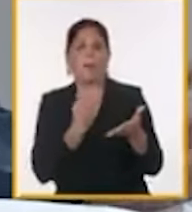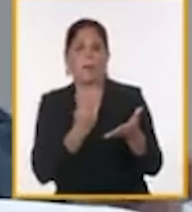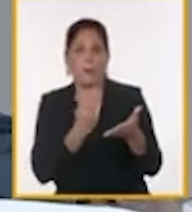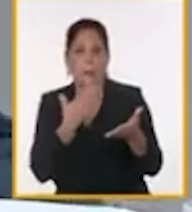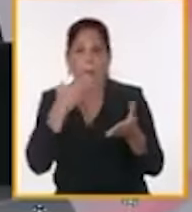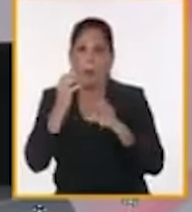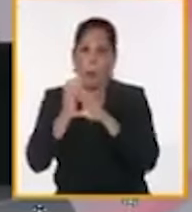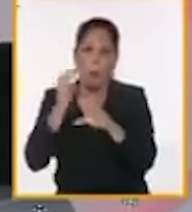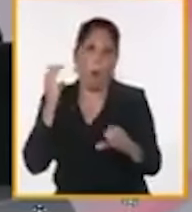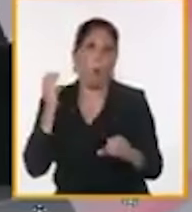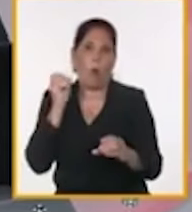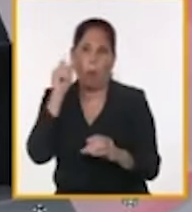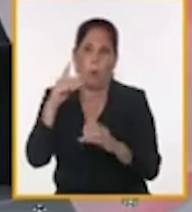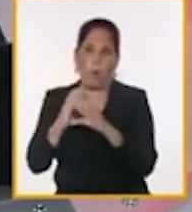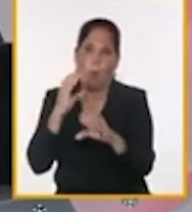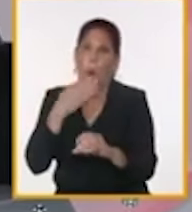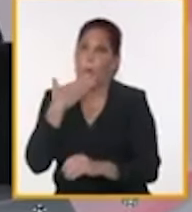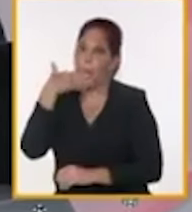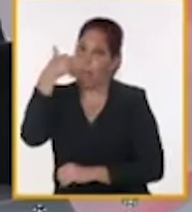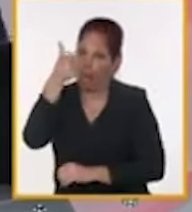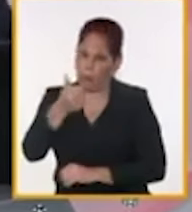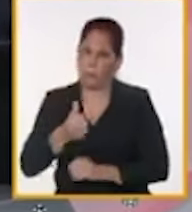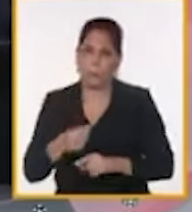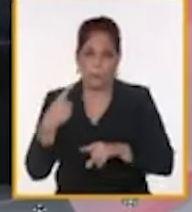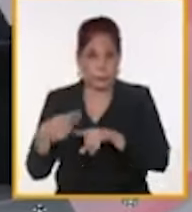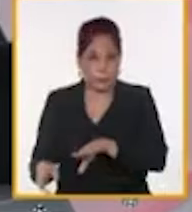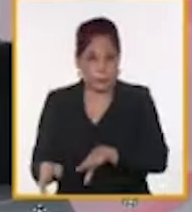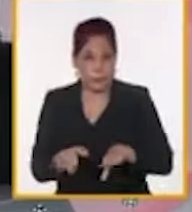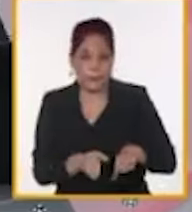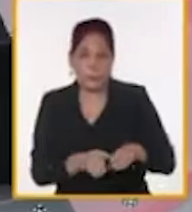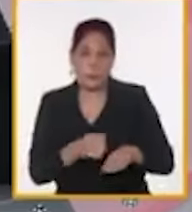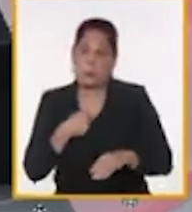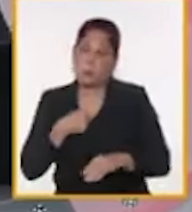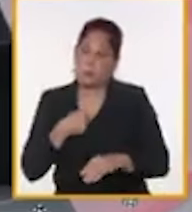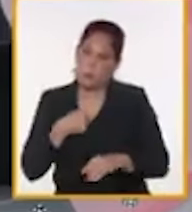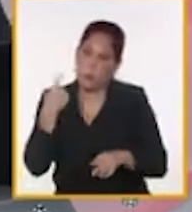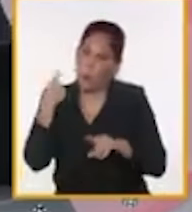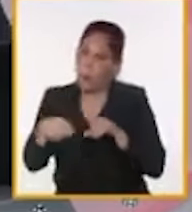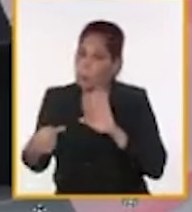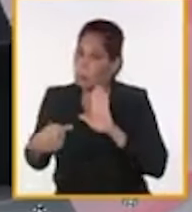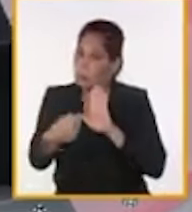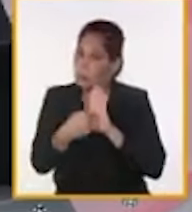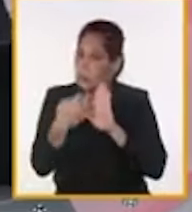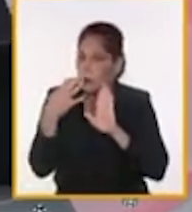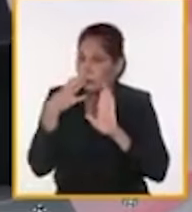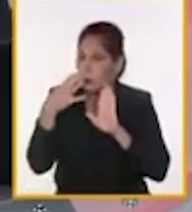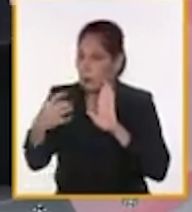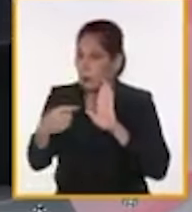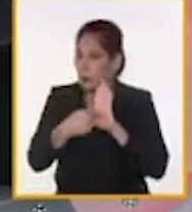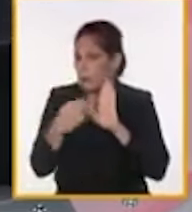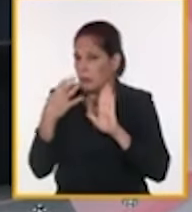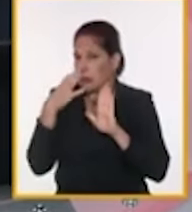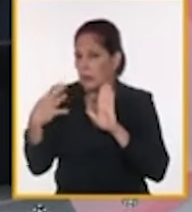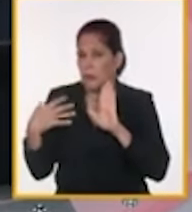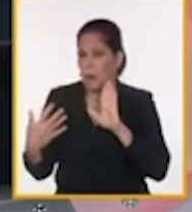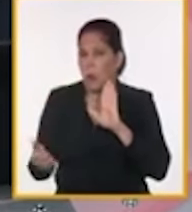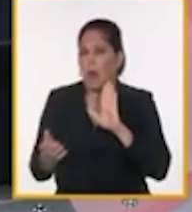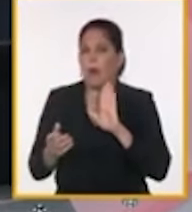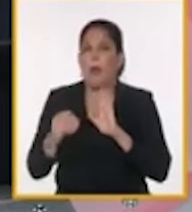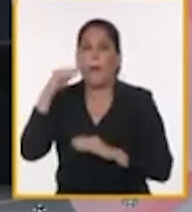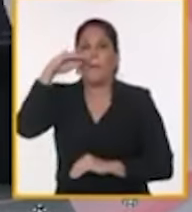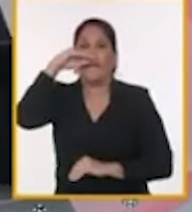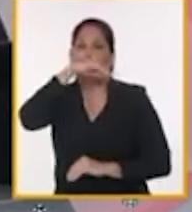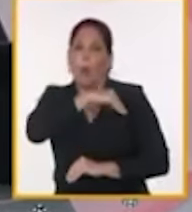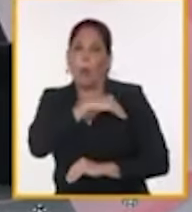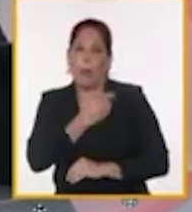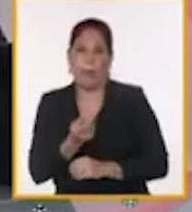Mejorar. Claro, y me imagino que hay un punto también que, bueno, quizás no sea el primordial, pero que es un punto positivo e ir modernizando un poco el